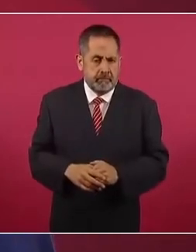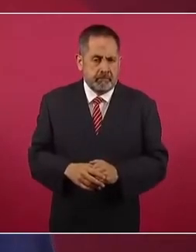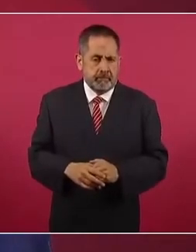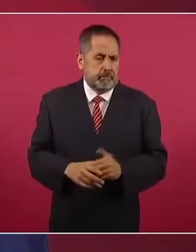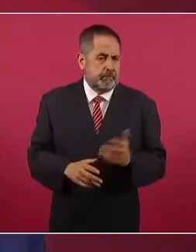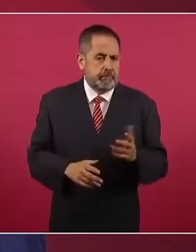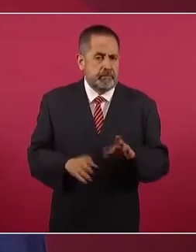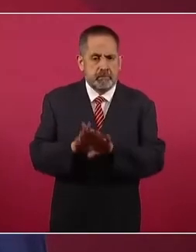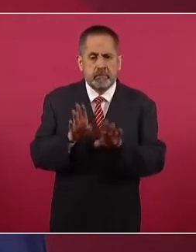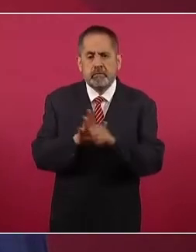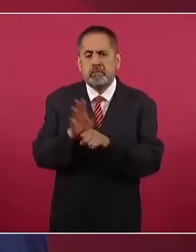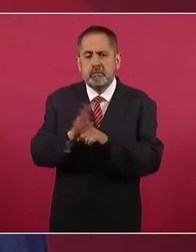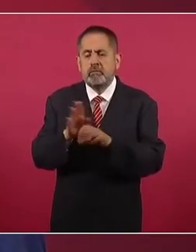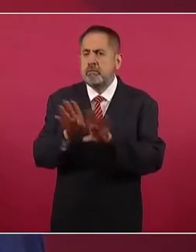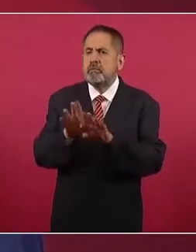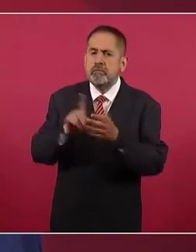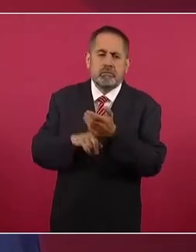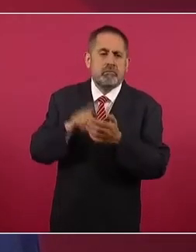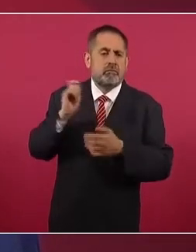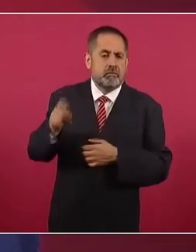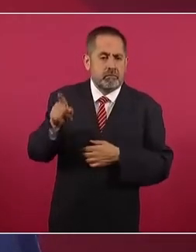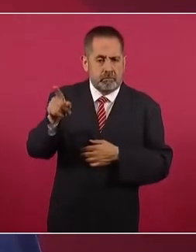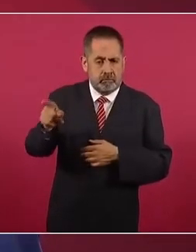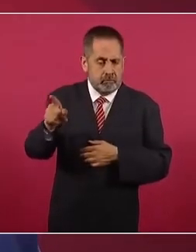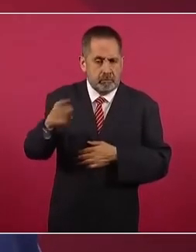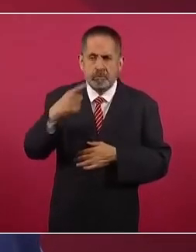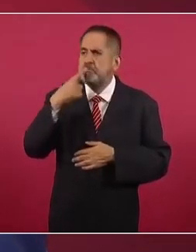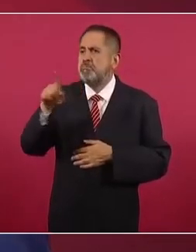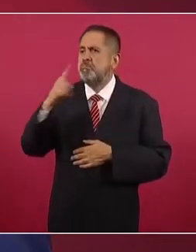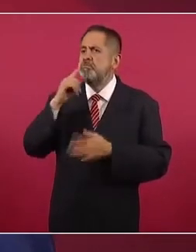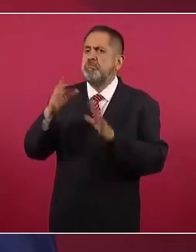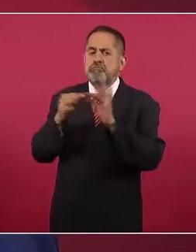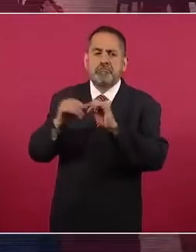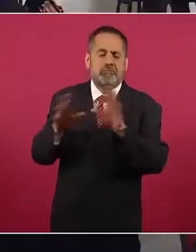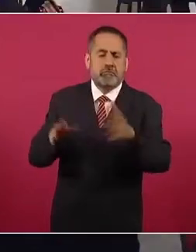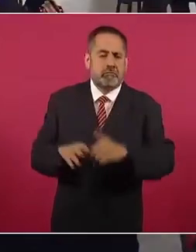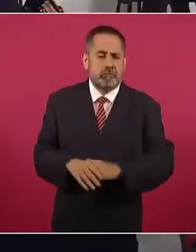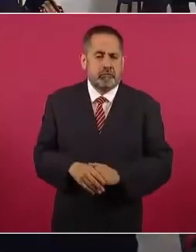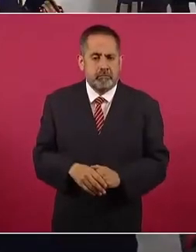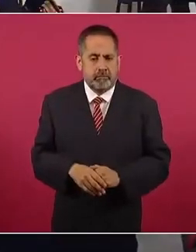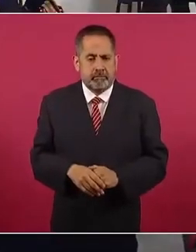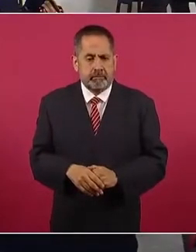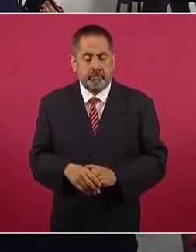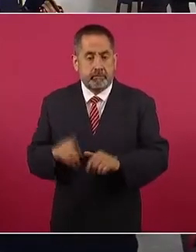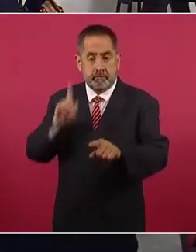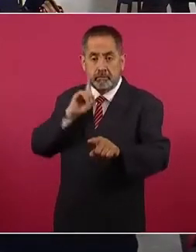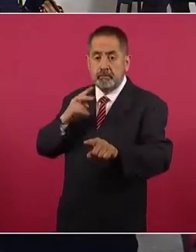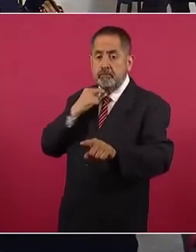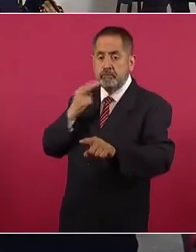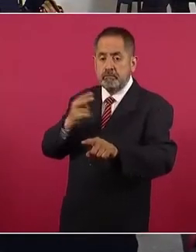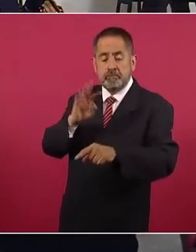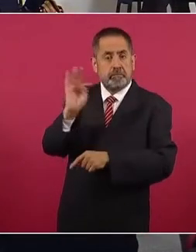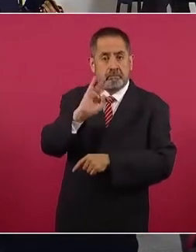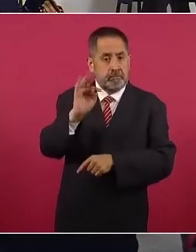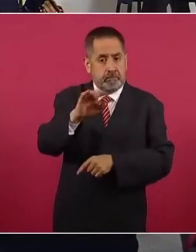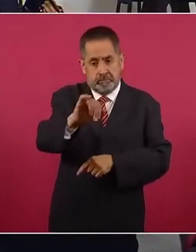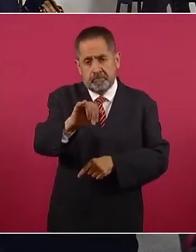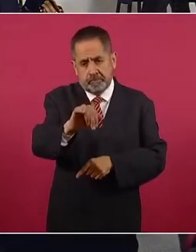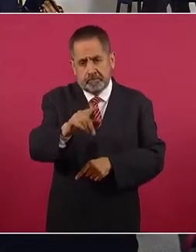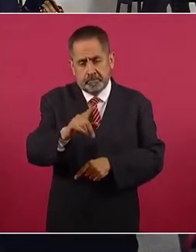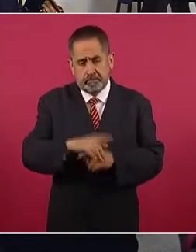es el estado que guardan estas denuncias. Sí, porque si no se tratara, por ejemplo, de un asunto de